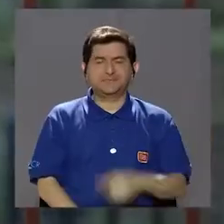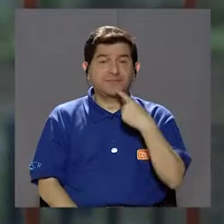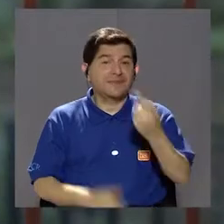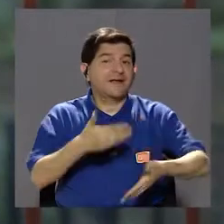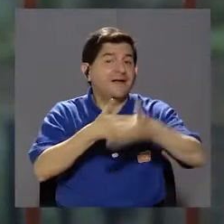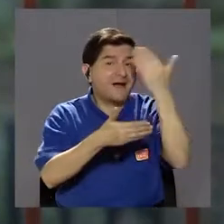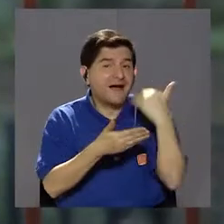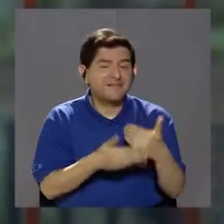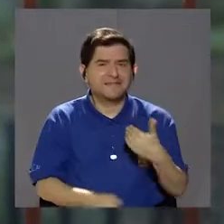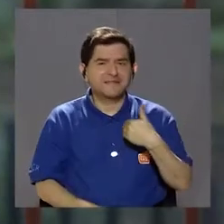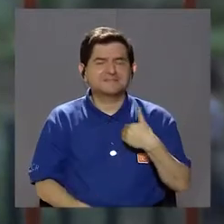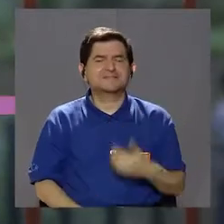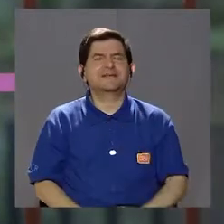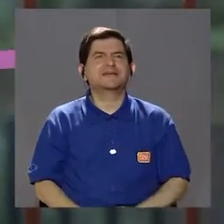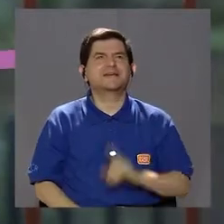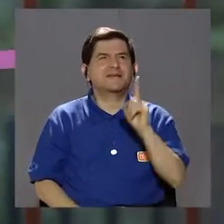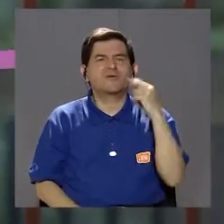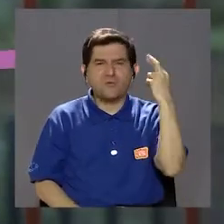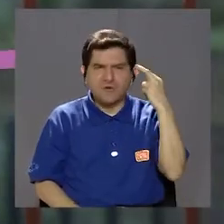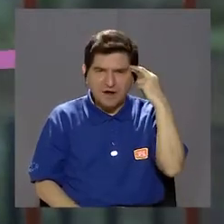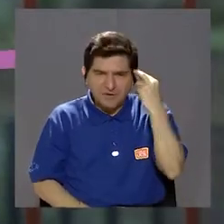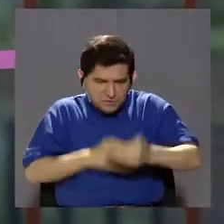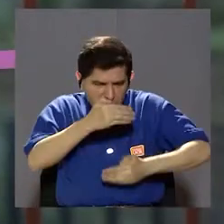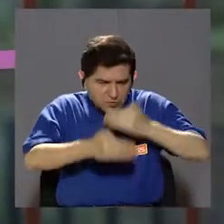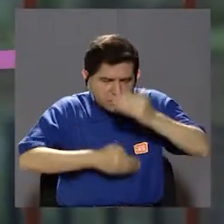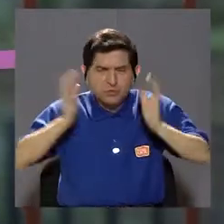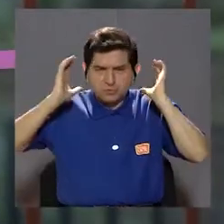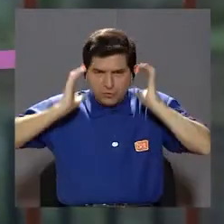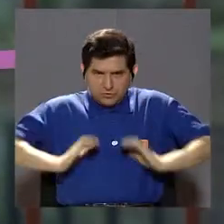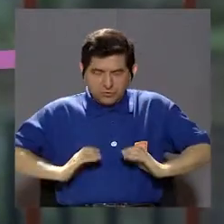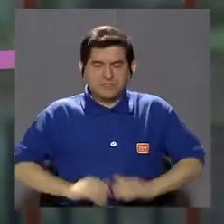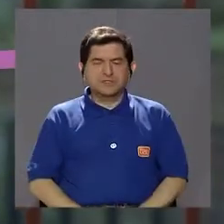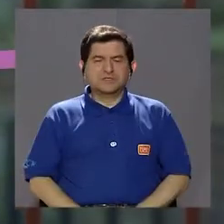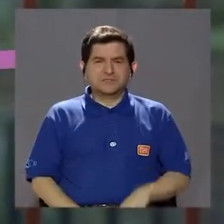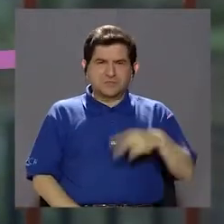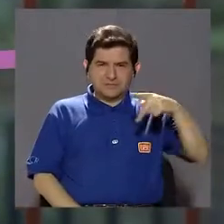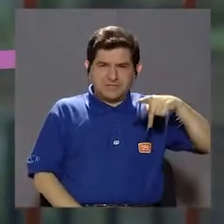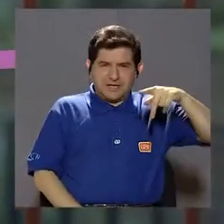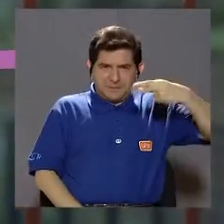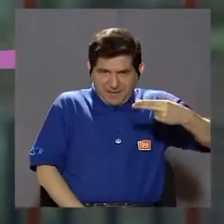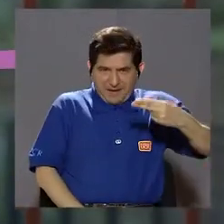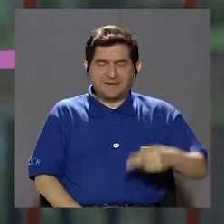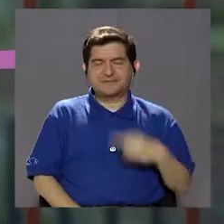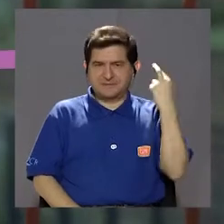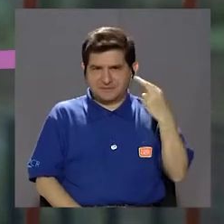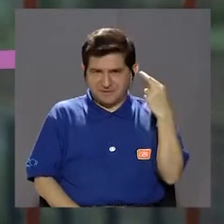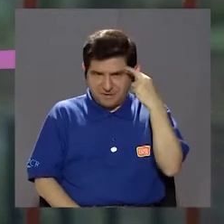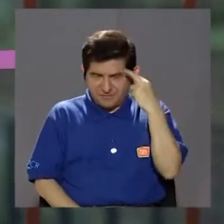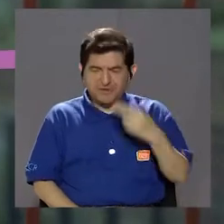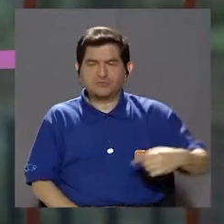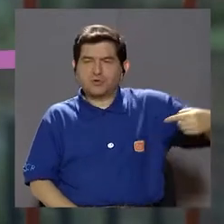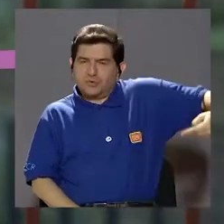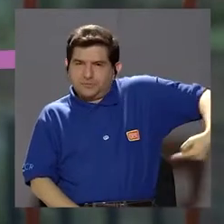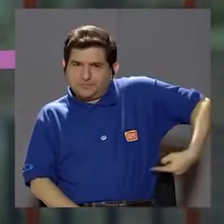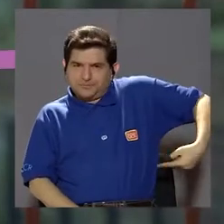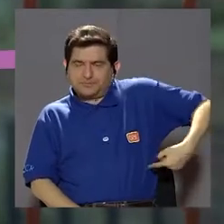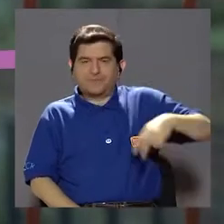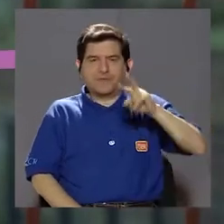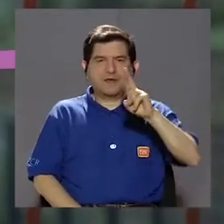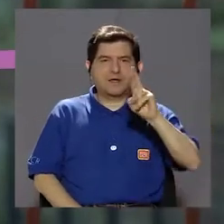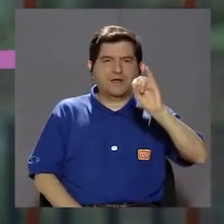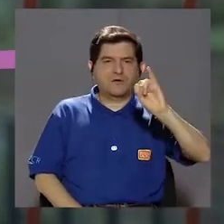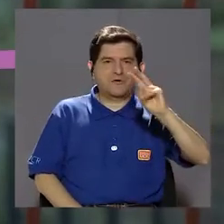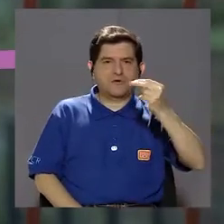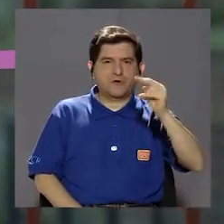sí, porque como mencionamos, tiene una base metabólica, porque el cuerpo es ácido. El riñón, que es el que se encarga